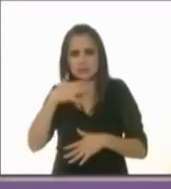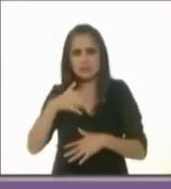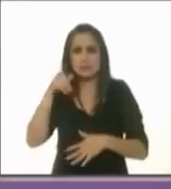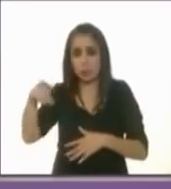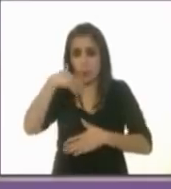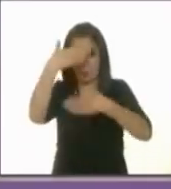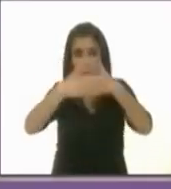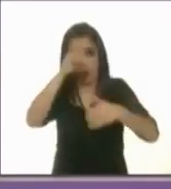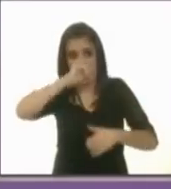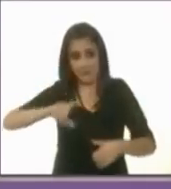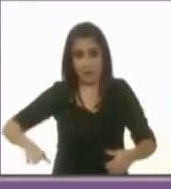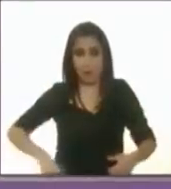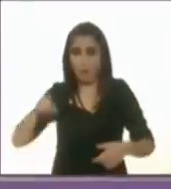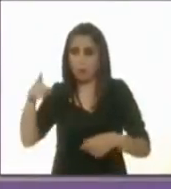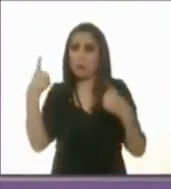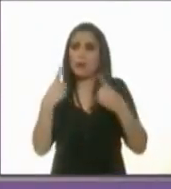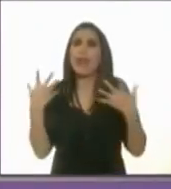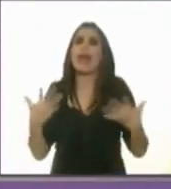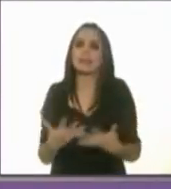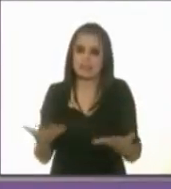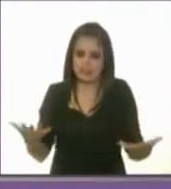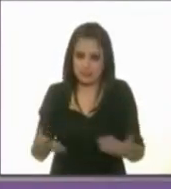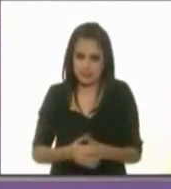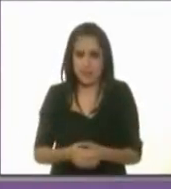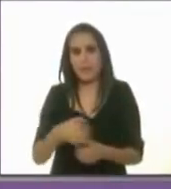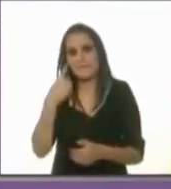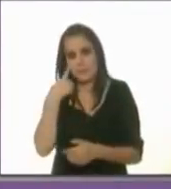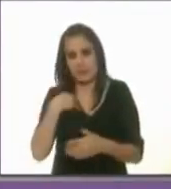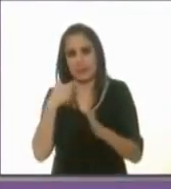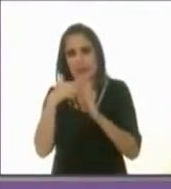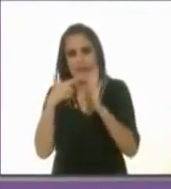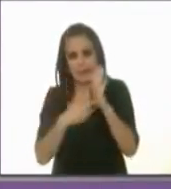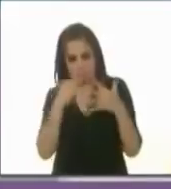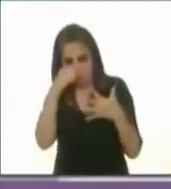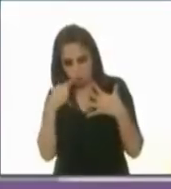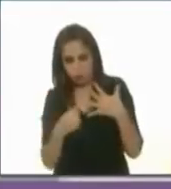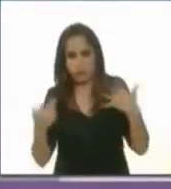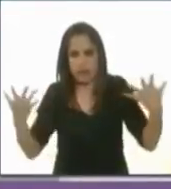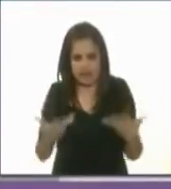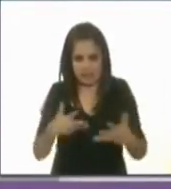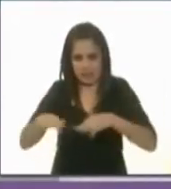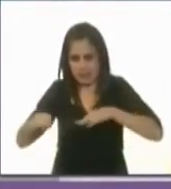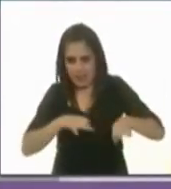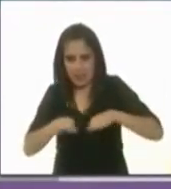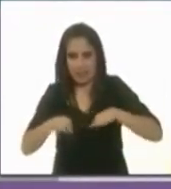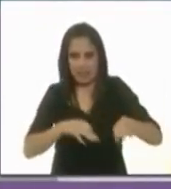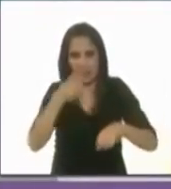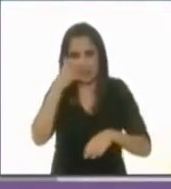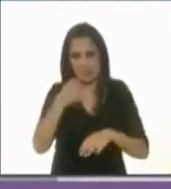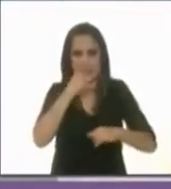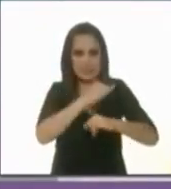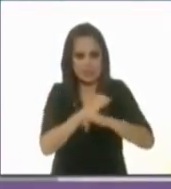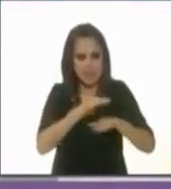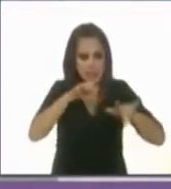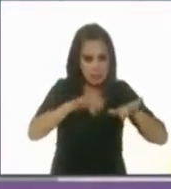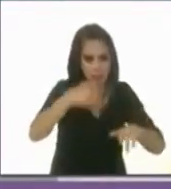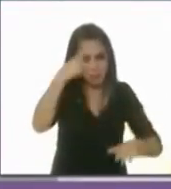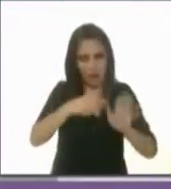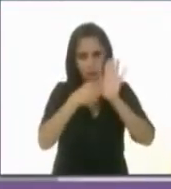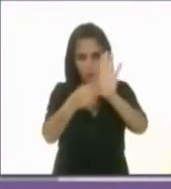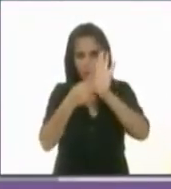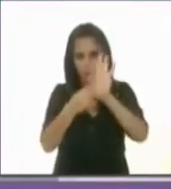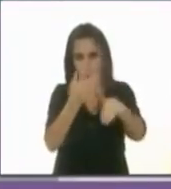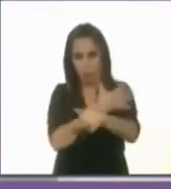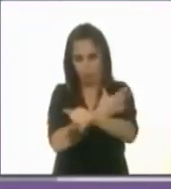próxima jefa de gobierno? Bueno, además de las medidas en términos de accionar precisamente todo esto de la plataforma digital de las que yo les